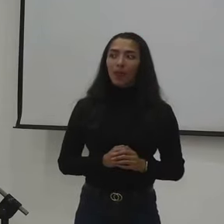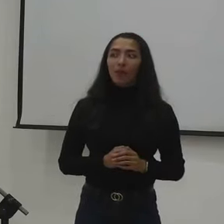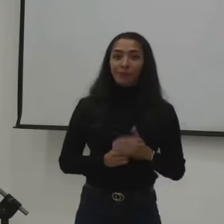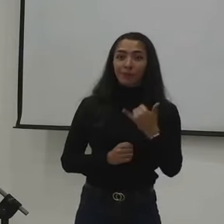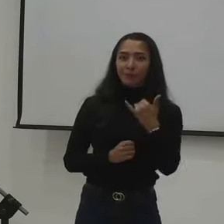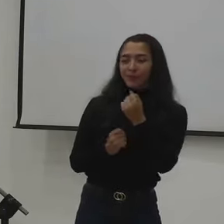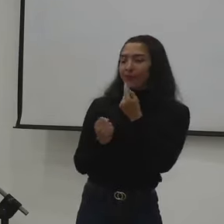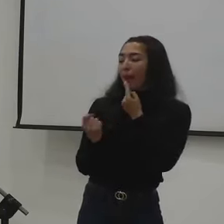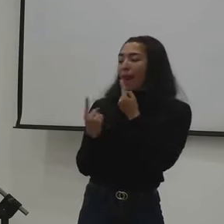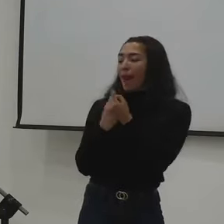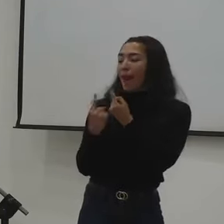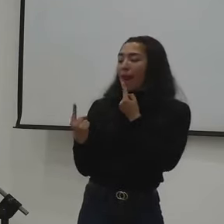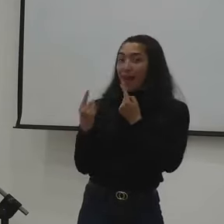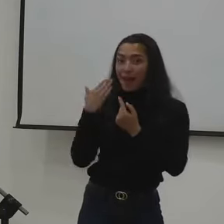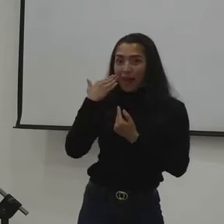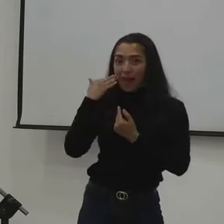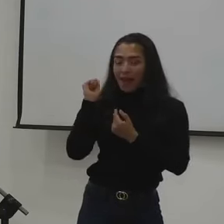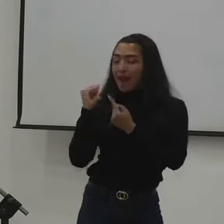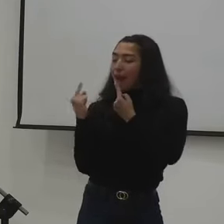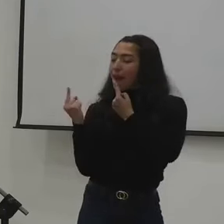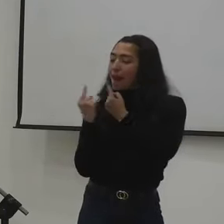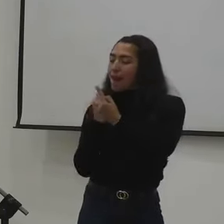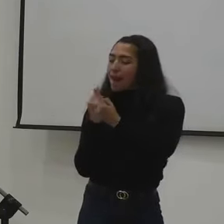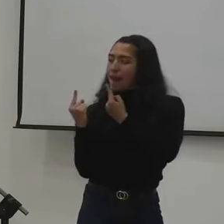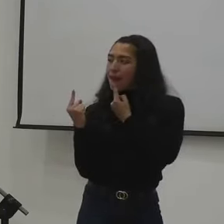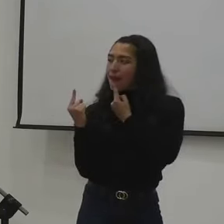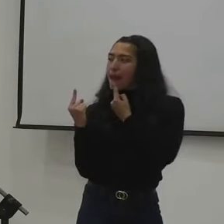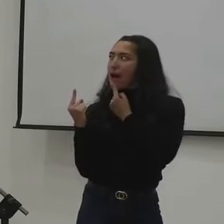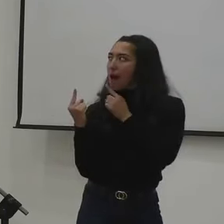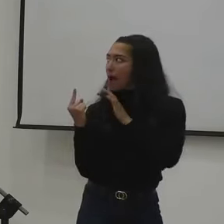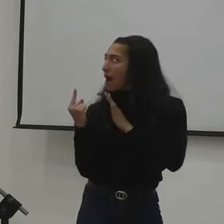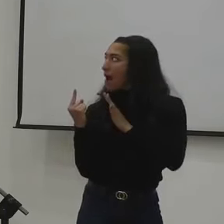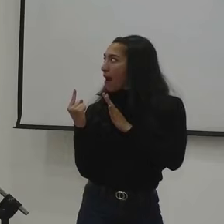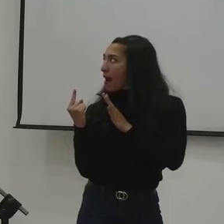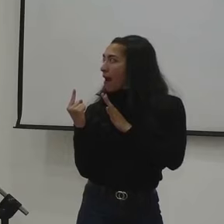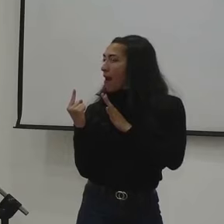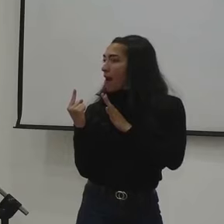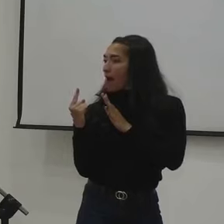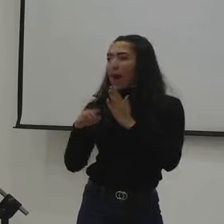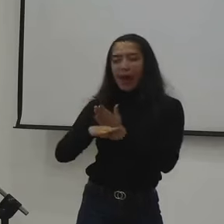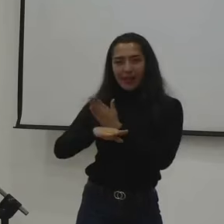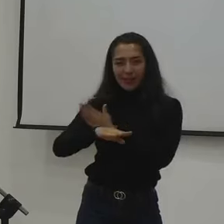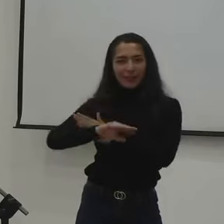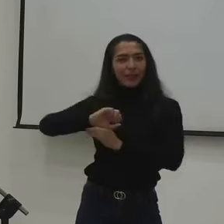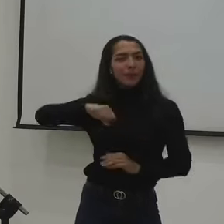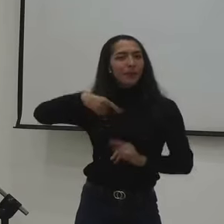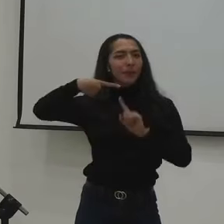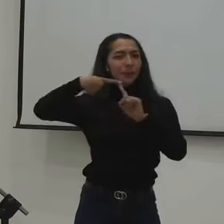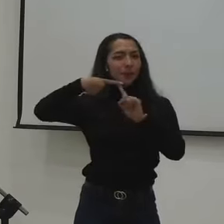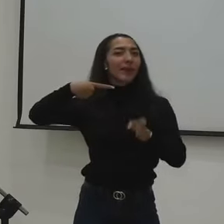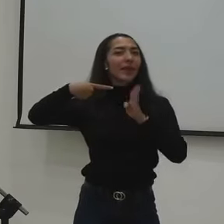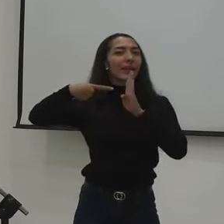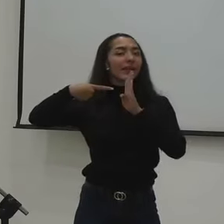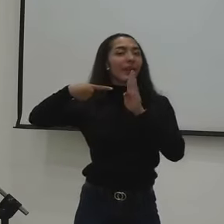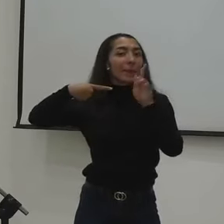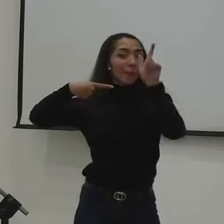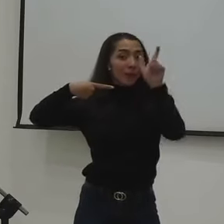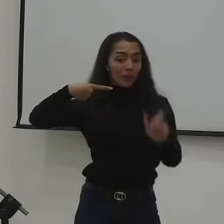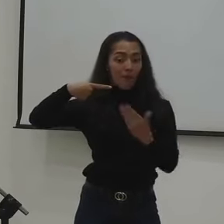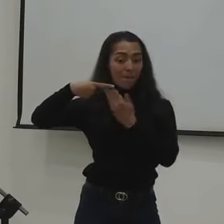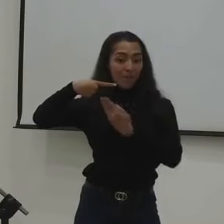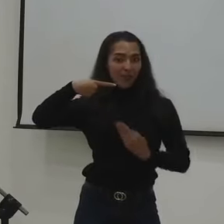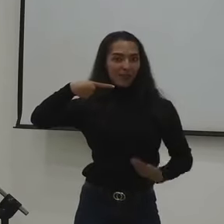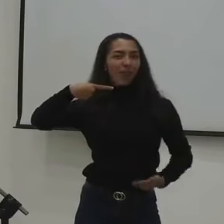Ya lo hablamos aquí con la señora viceministra, antes de que ella tome la palabra, darle la palabra al presidente de la Comisión